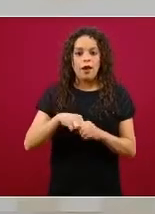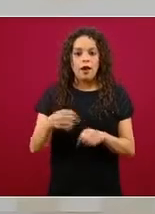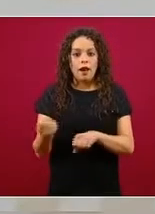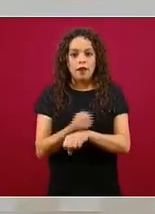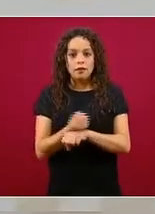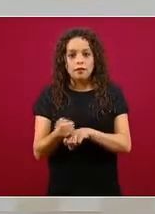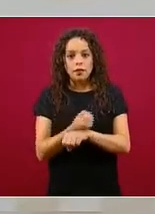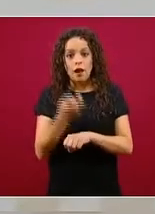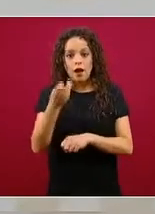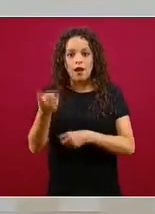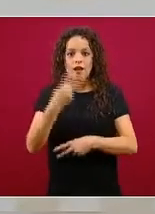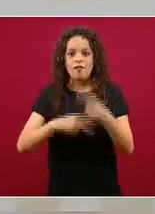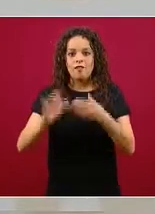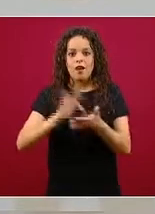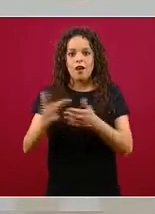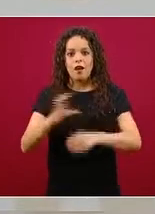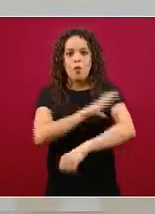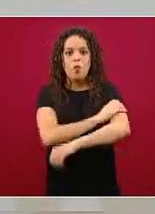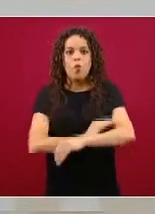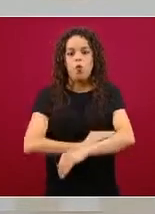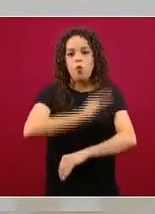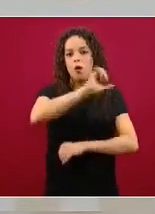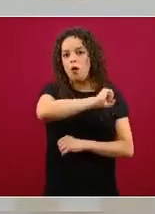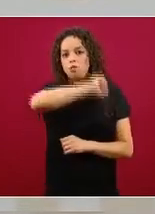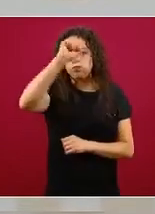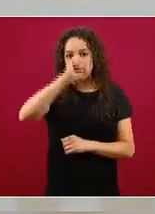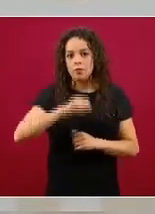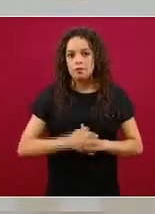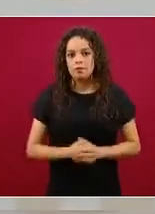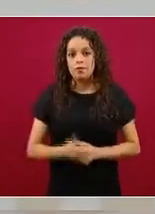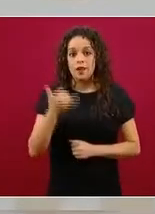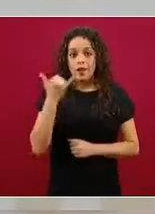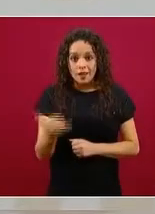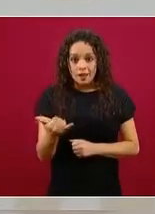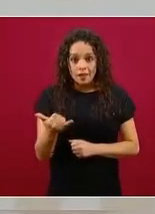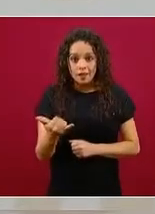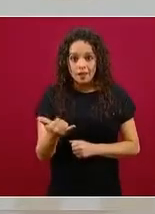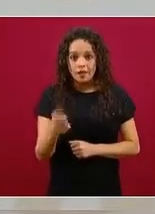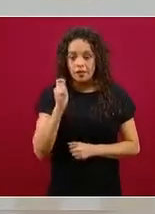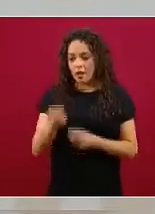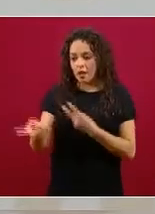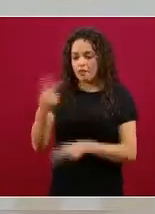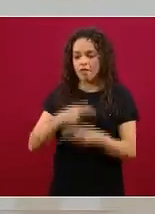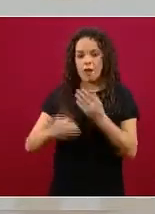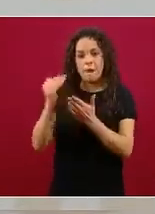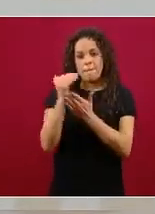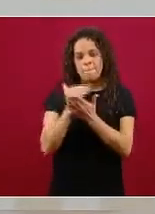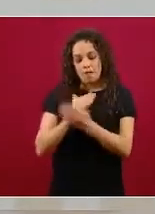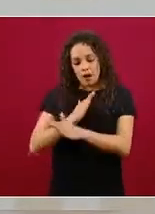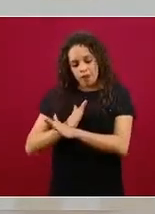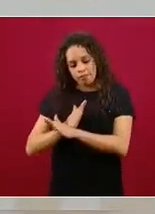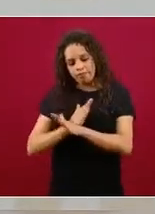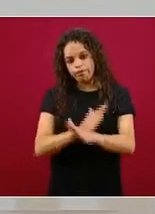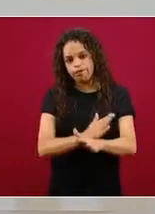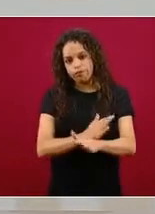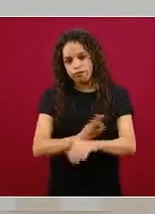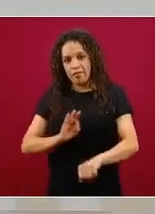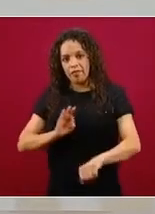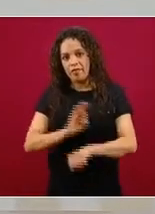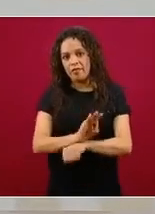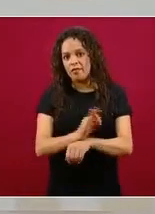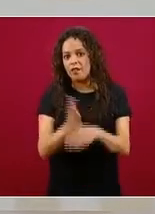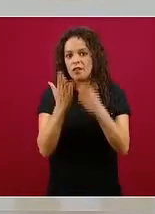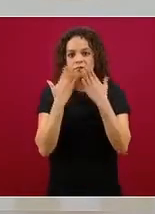y causan inmunosupresión es decir disminuyen la eficacia la potencia